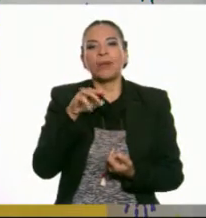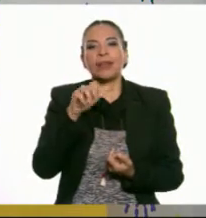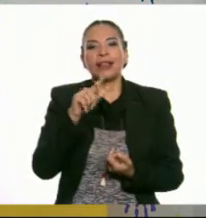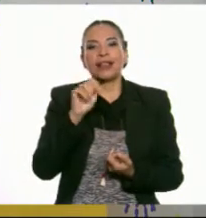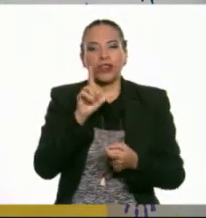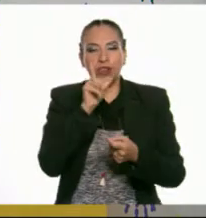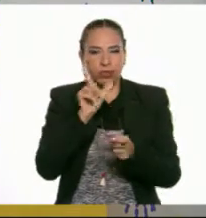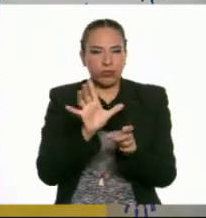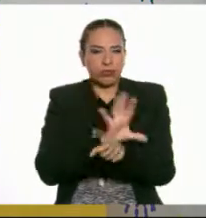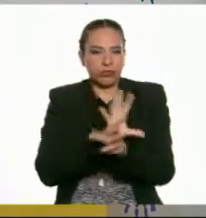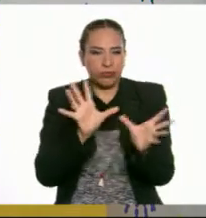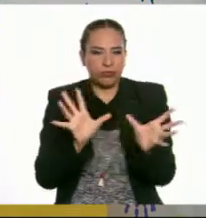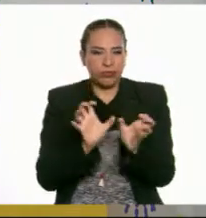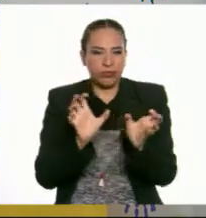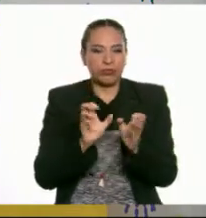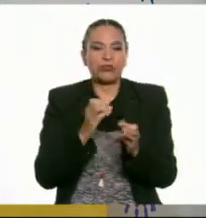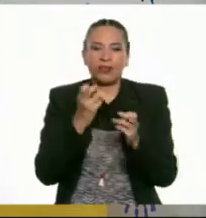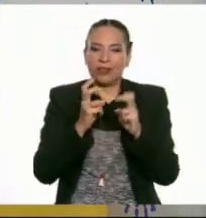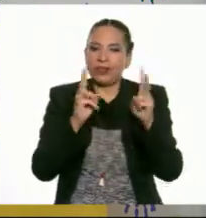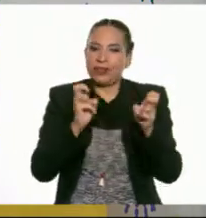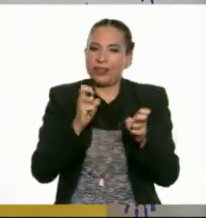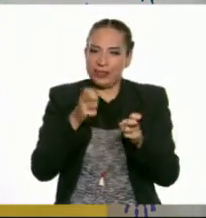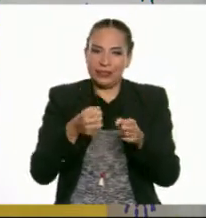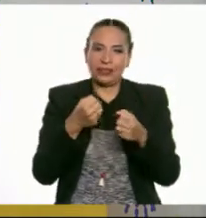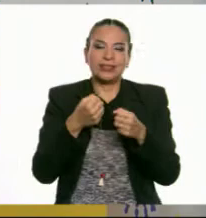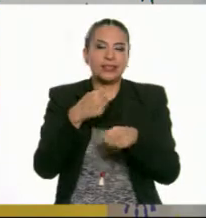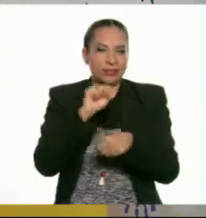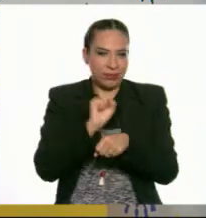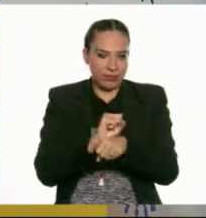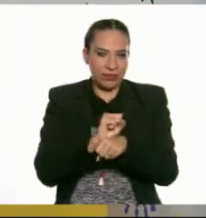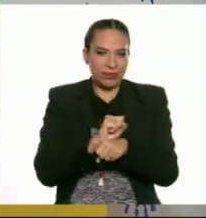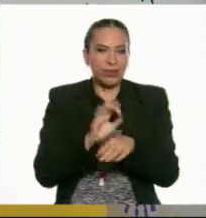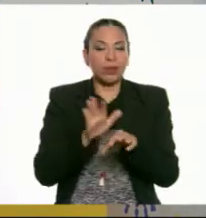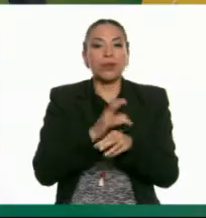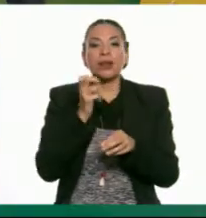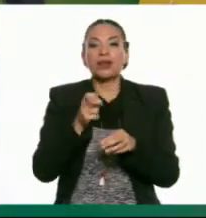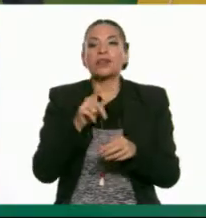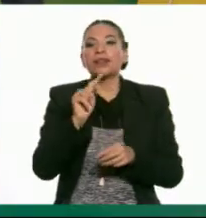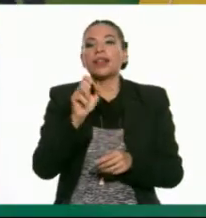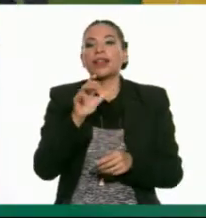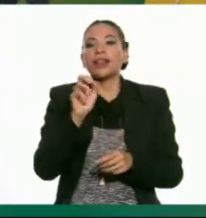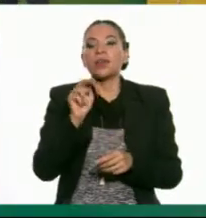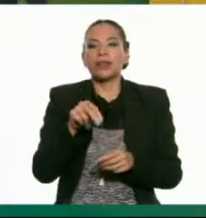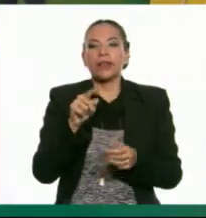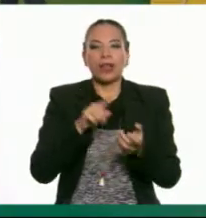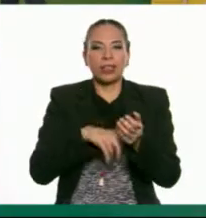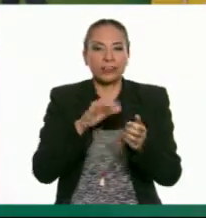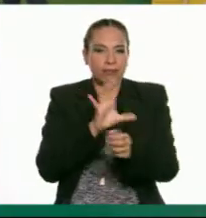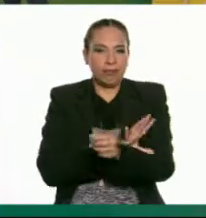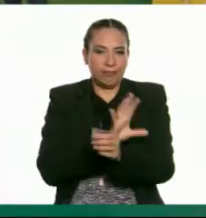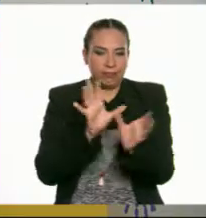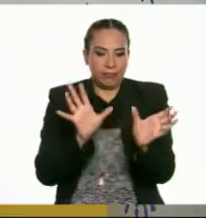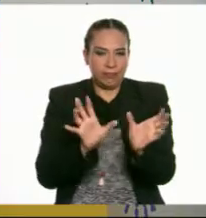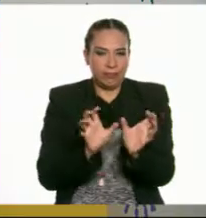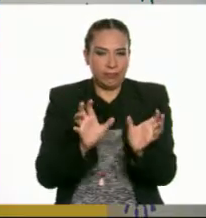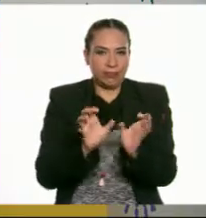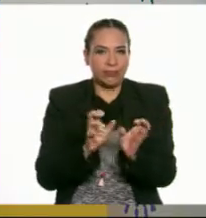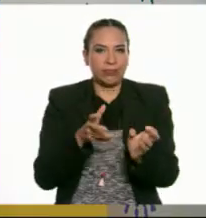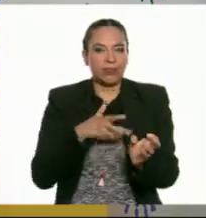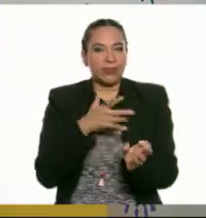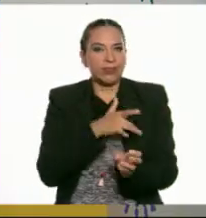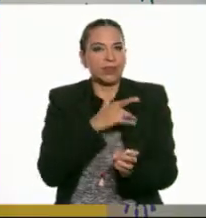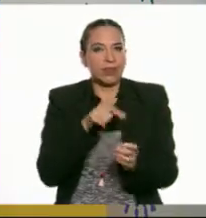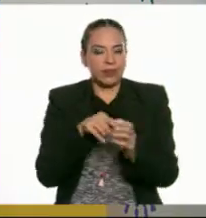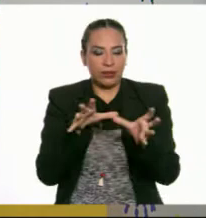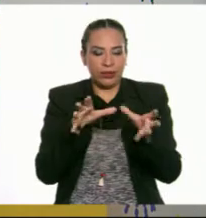Entonces lo podemos traer otra vez a nuestro tema de esta semana. Justamente el Teremín con un dispositivo electrónico genera